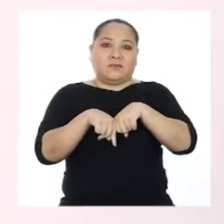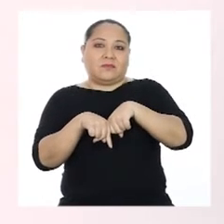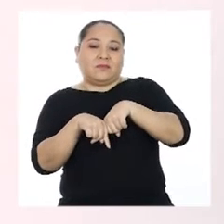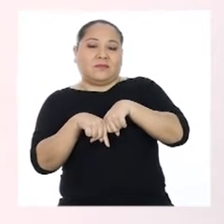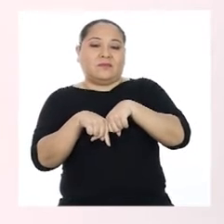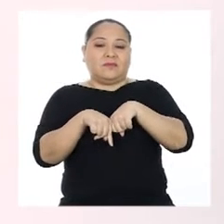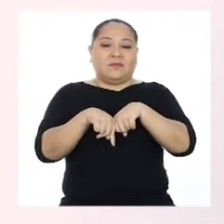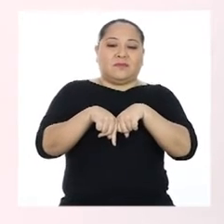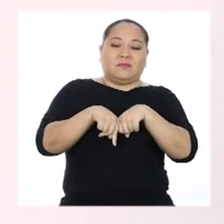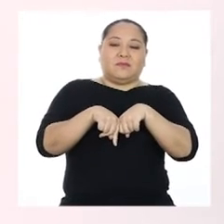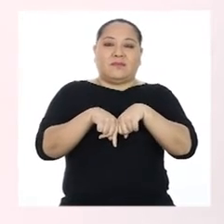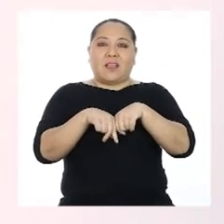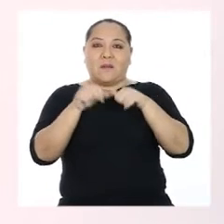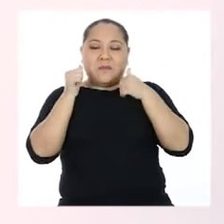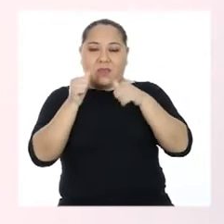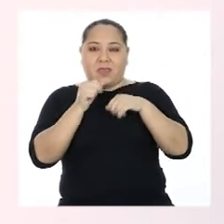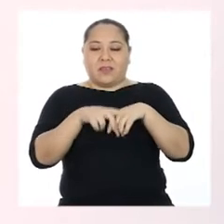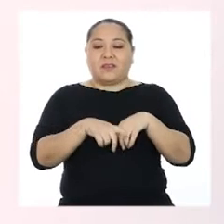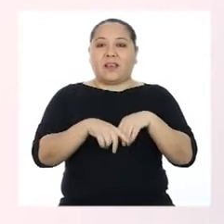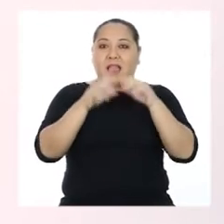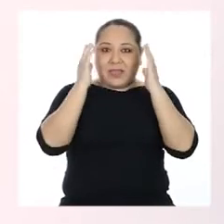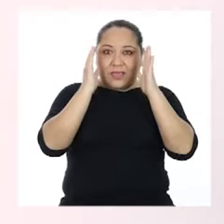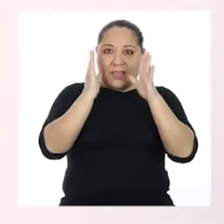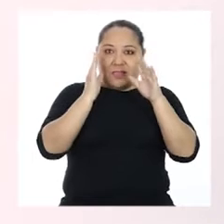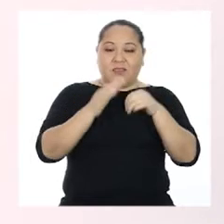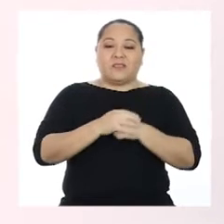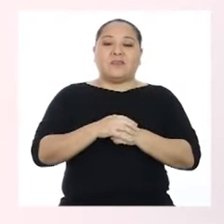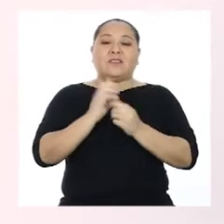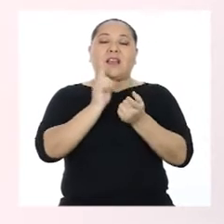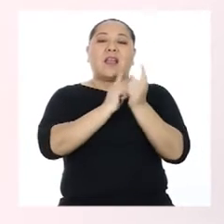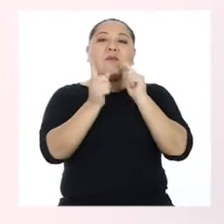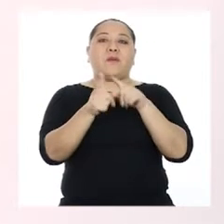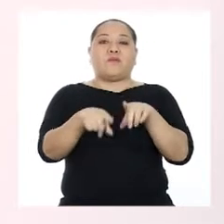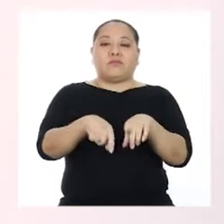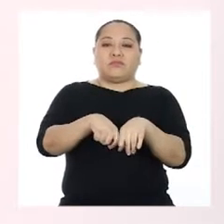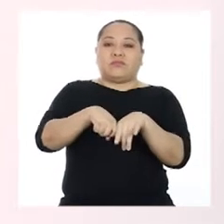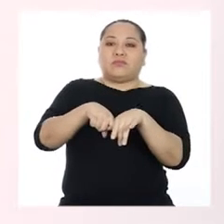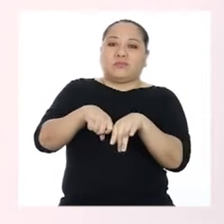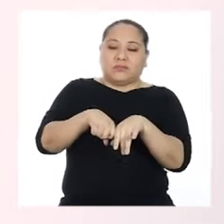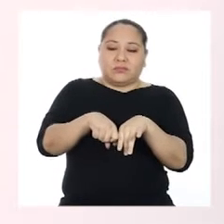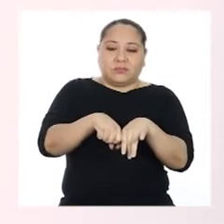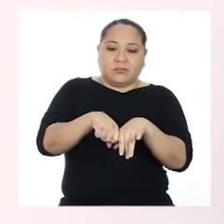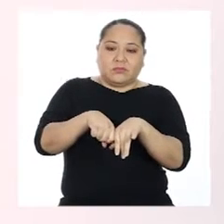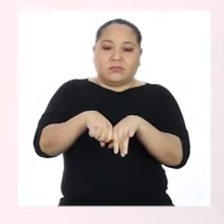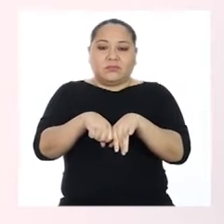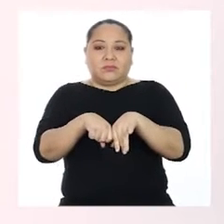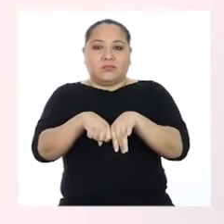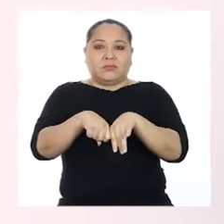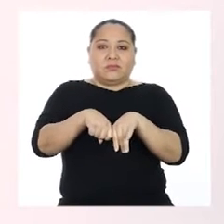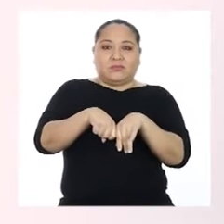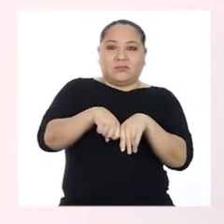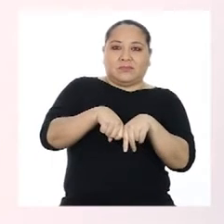caernos. Sin caernos. Eso es. Atentos. Cambiamos. Va.